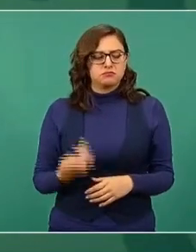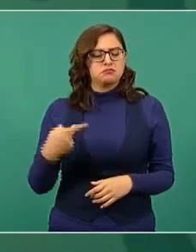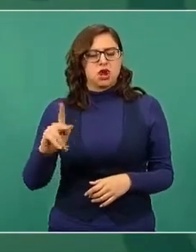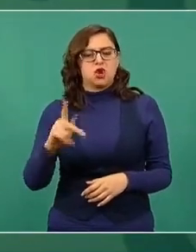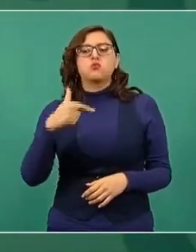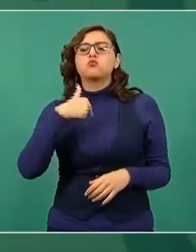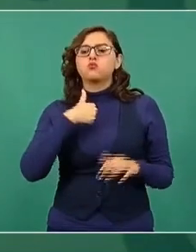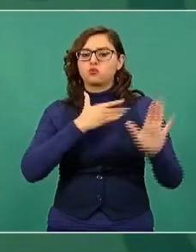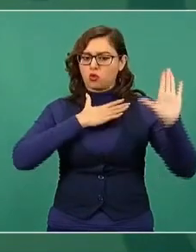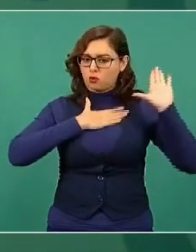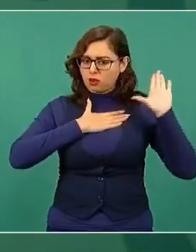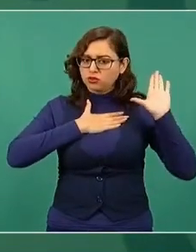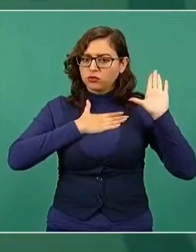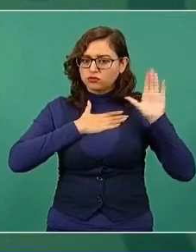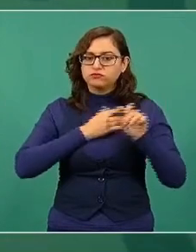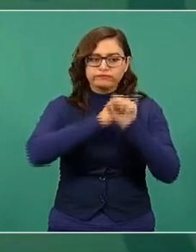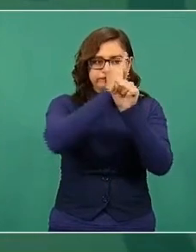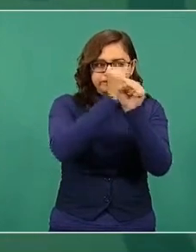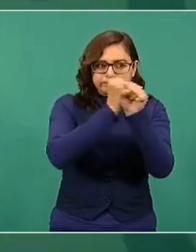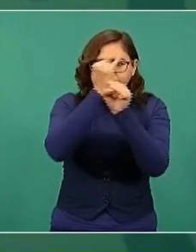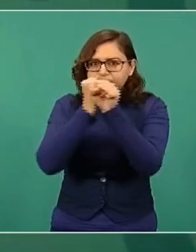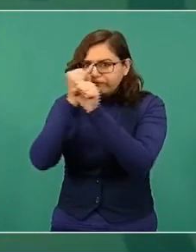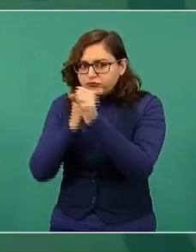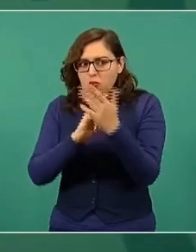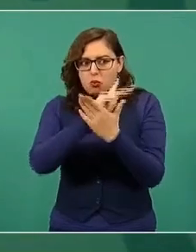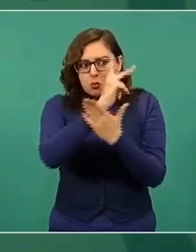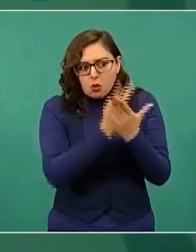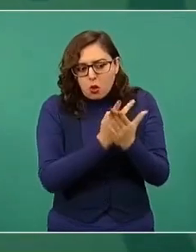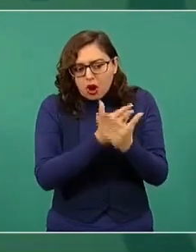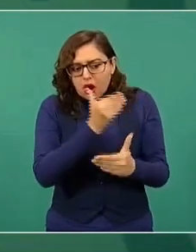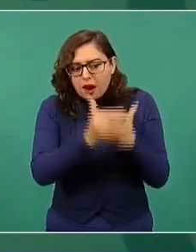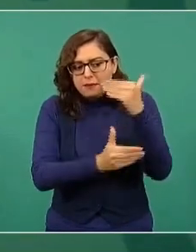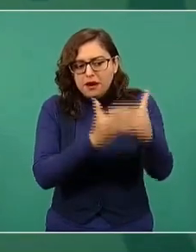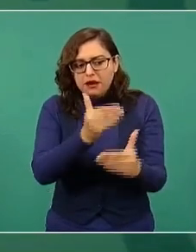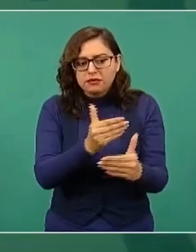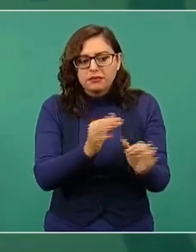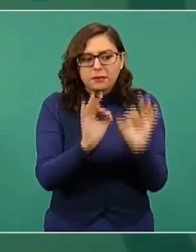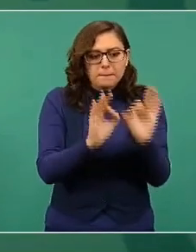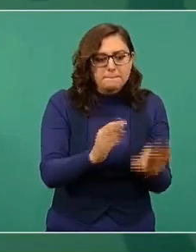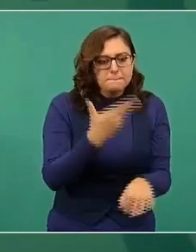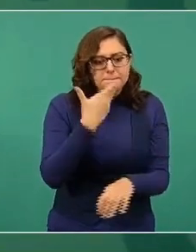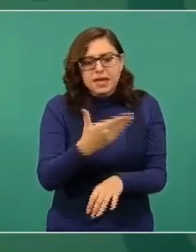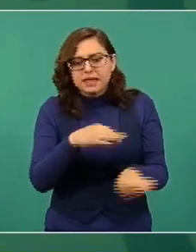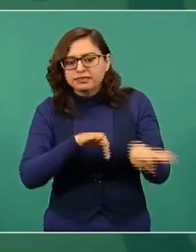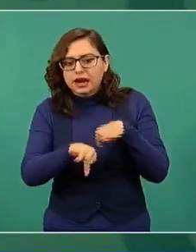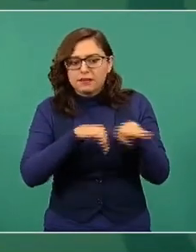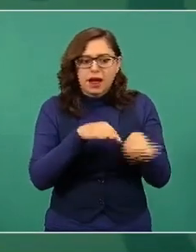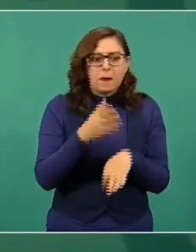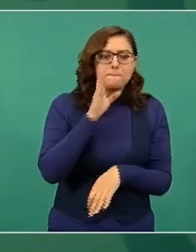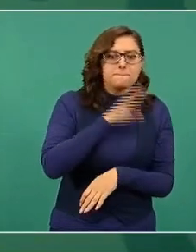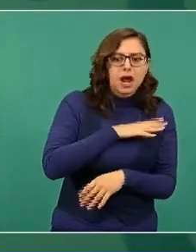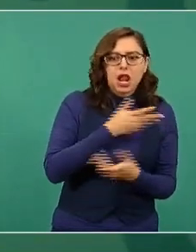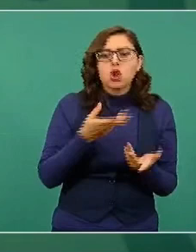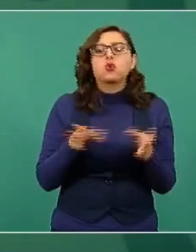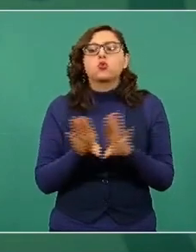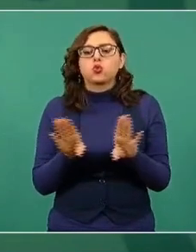para ver qué se está haciendo, cómo se está haciendo Y